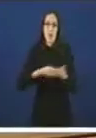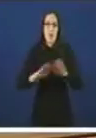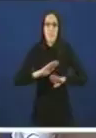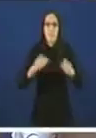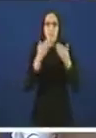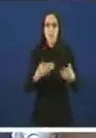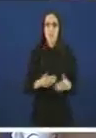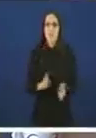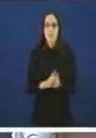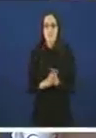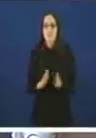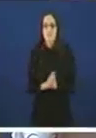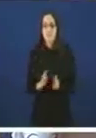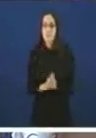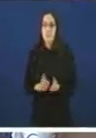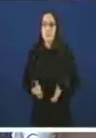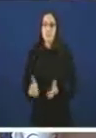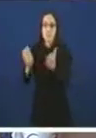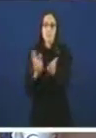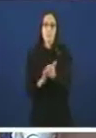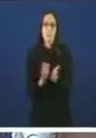Gracias Gracias Señor Gracias Gracias